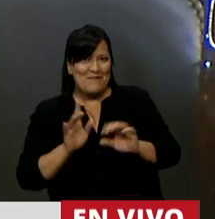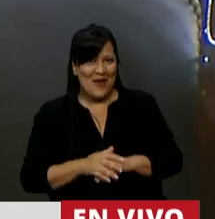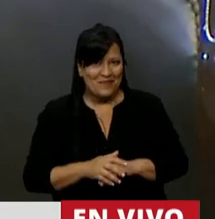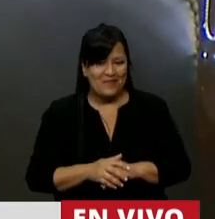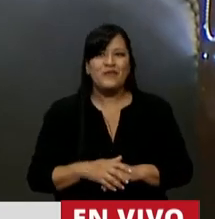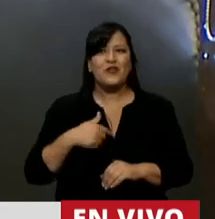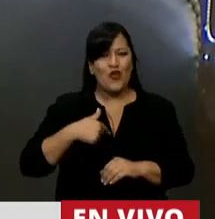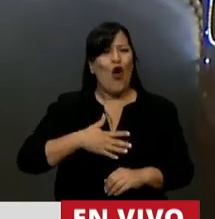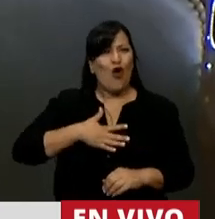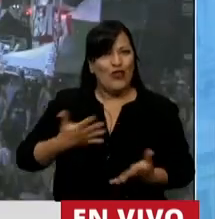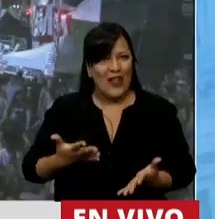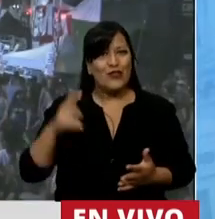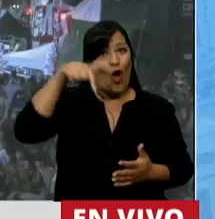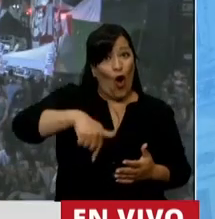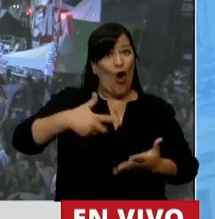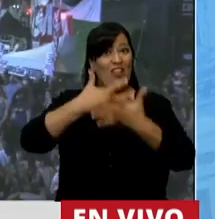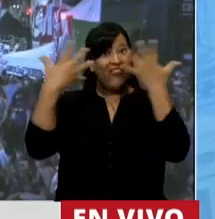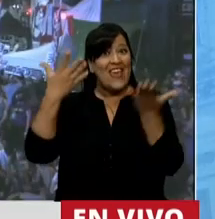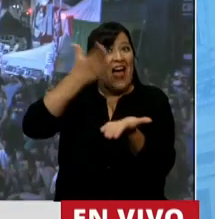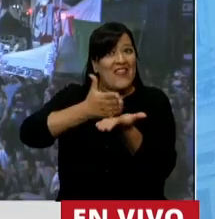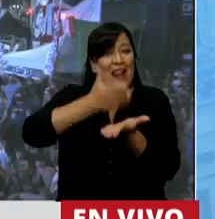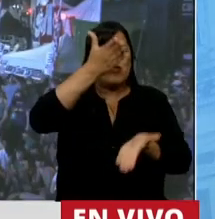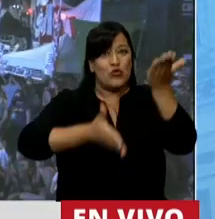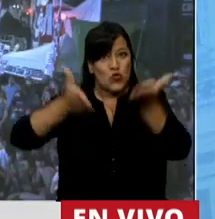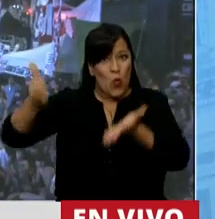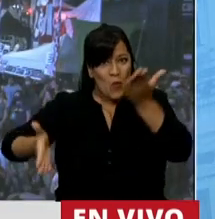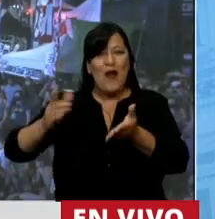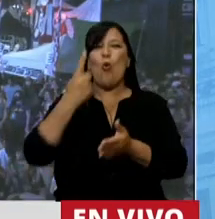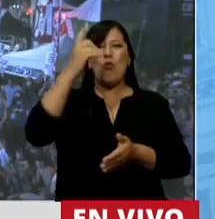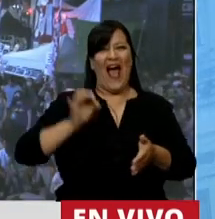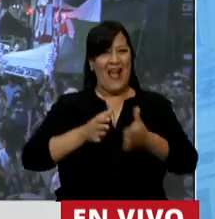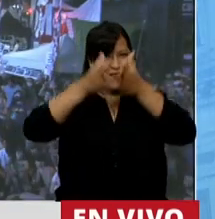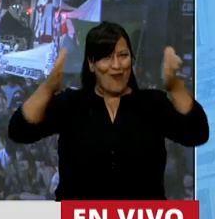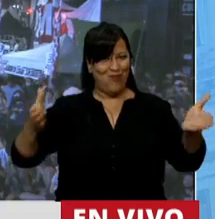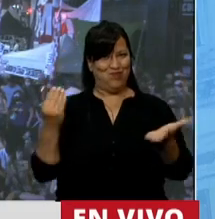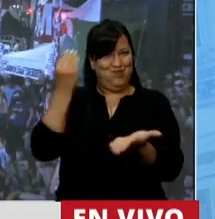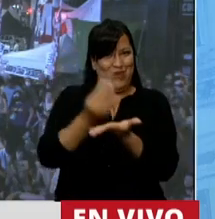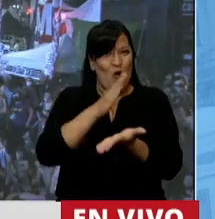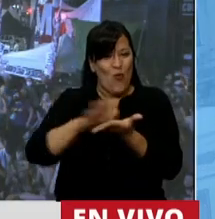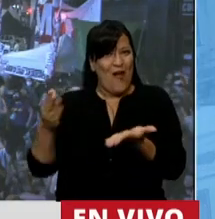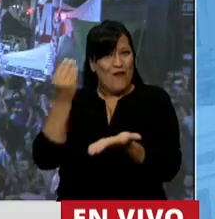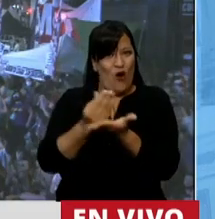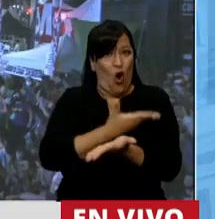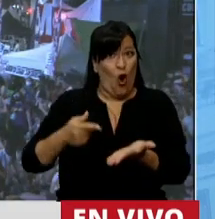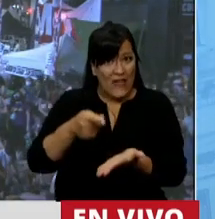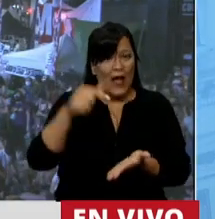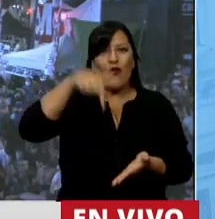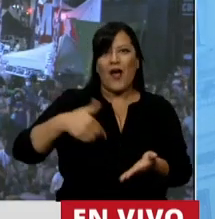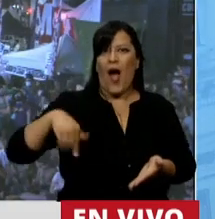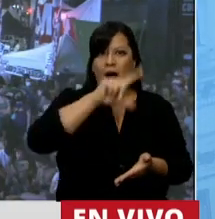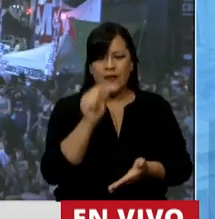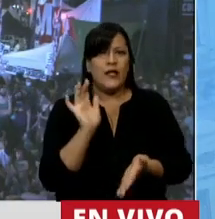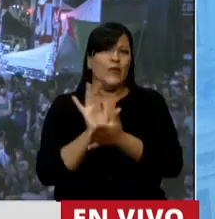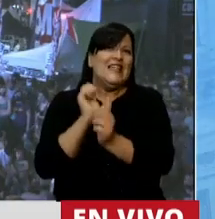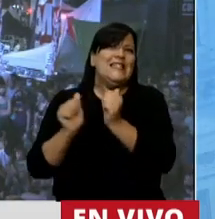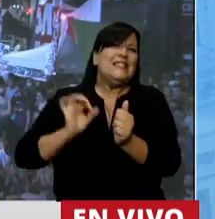que en el Día de los Derechos Humanos, cumpliendo un año de gobierno, en un país con la historia que Argentina